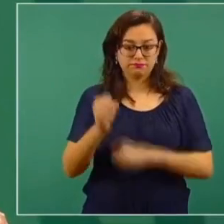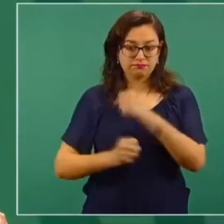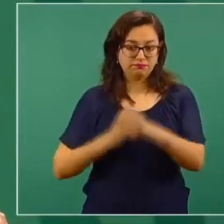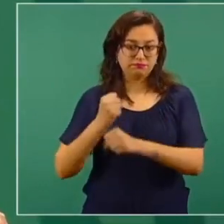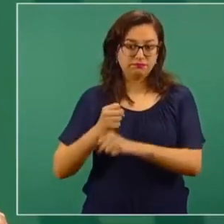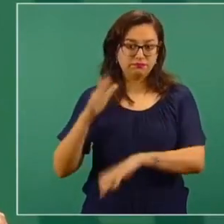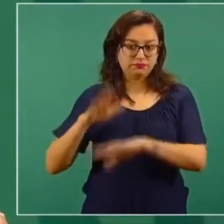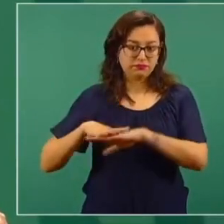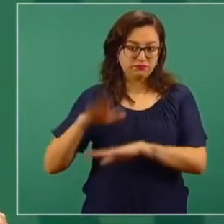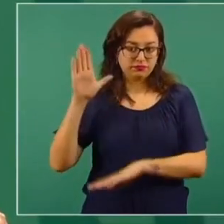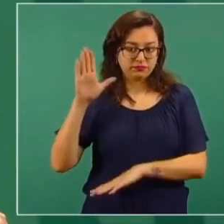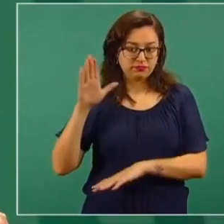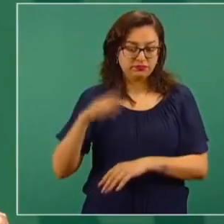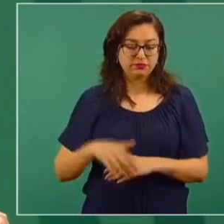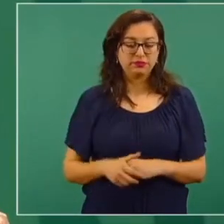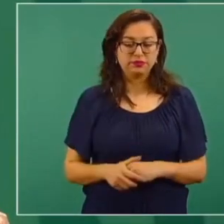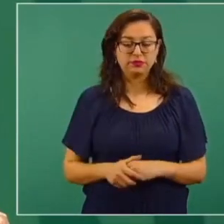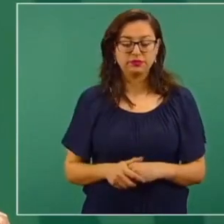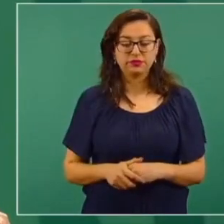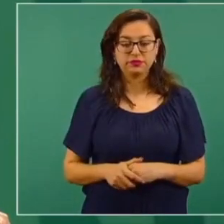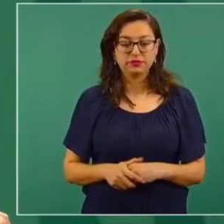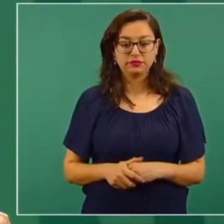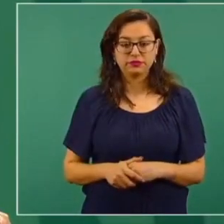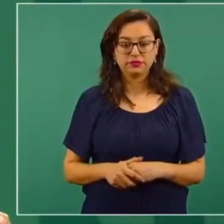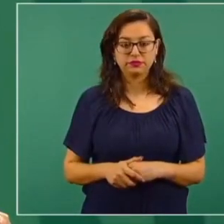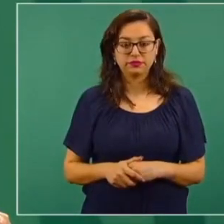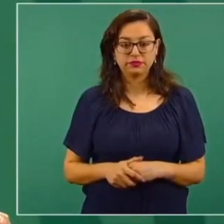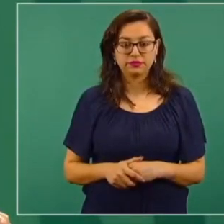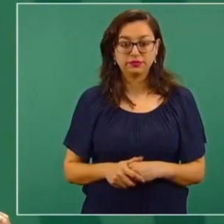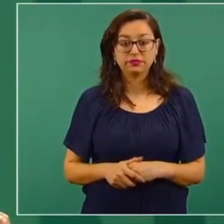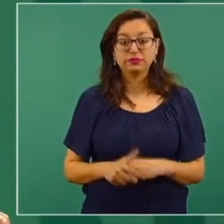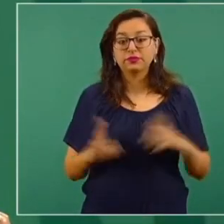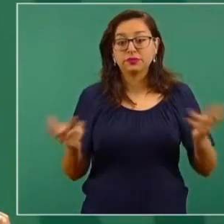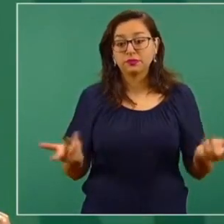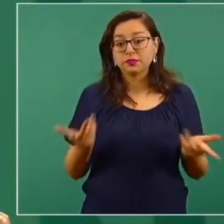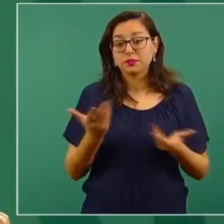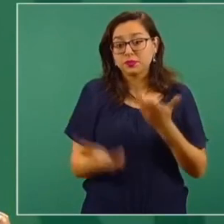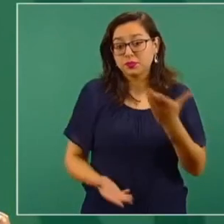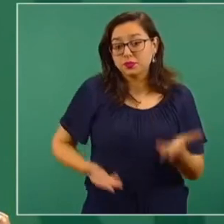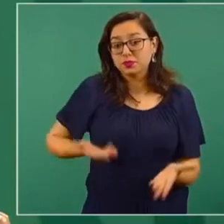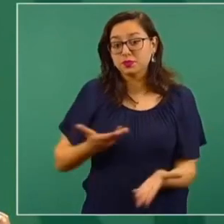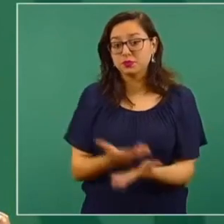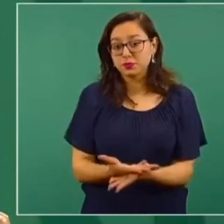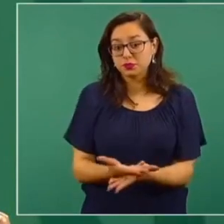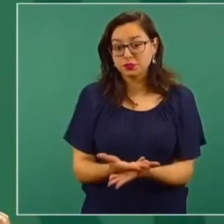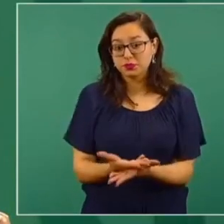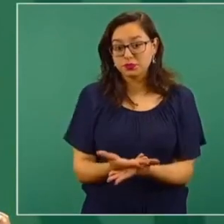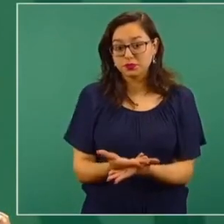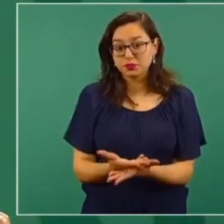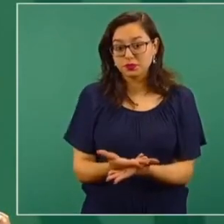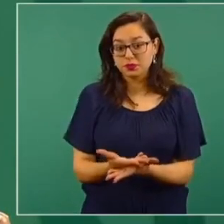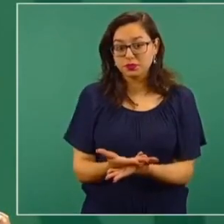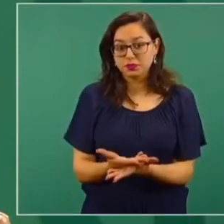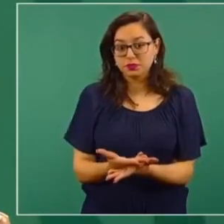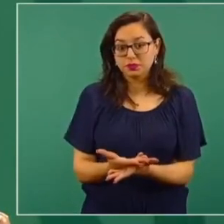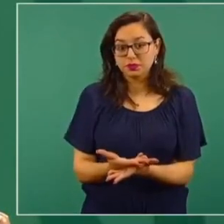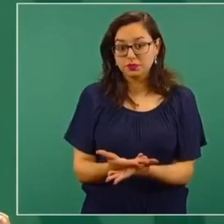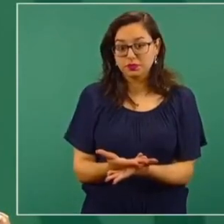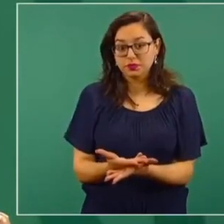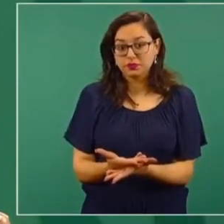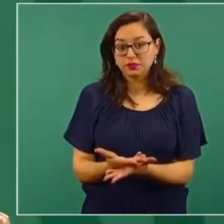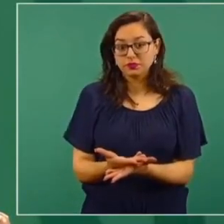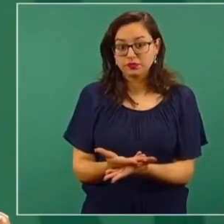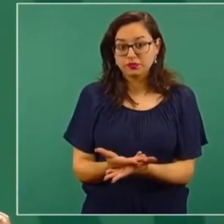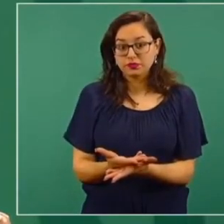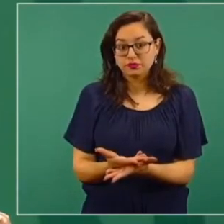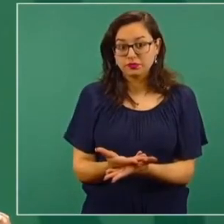hacia adelante entonces la propuesta es de que